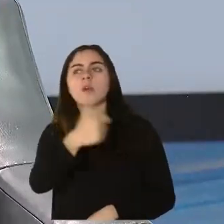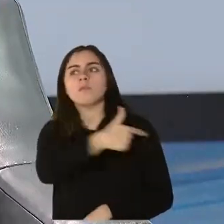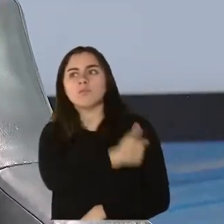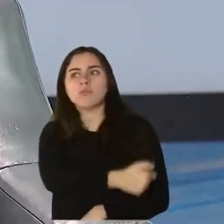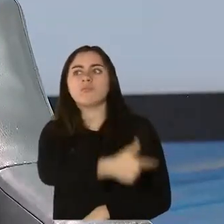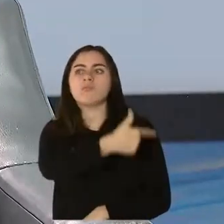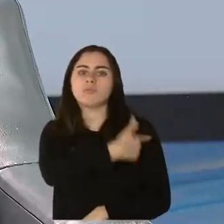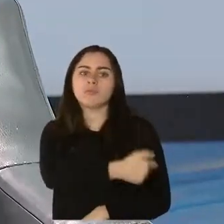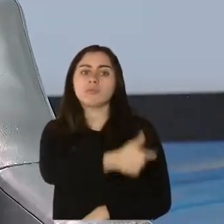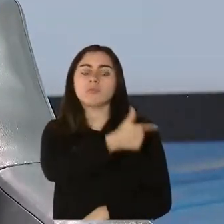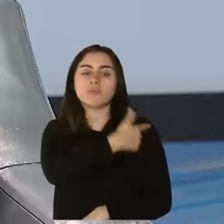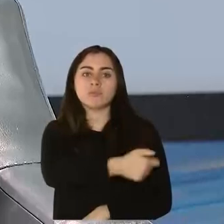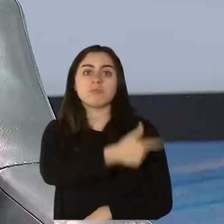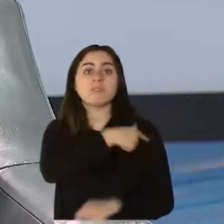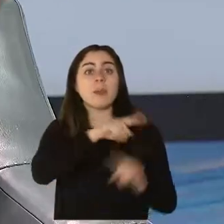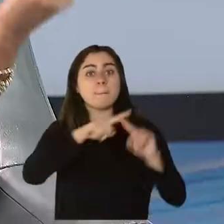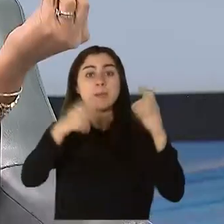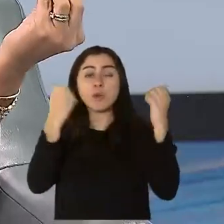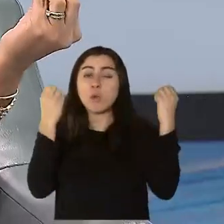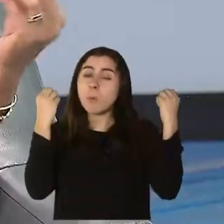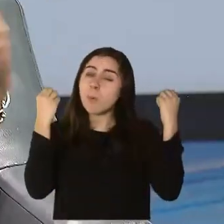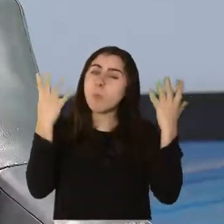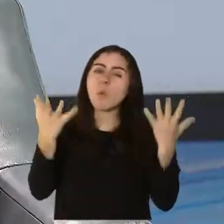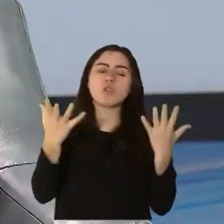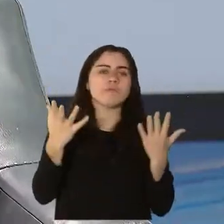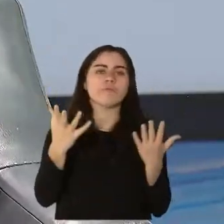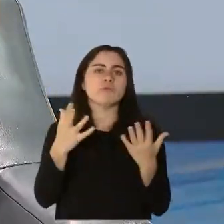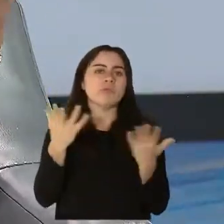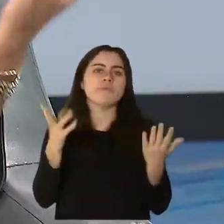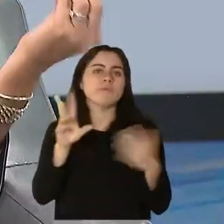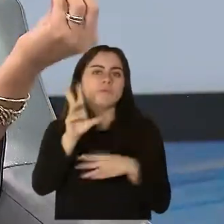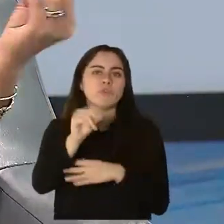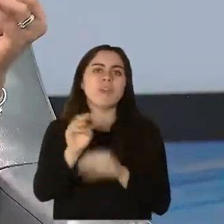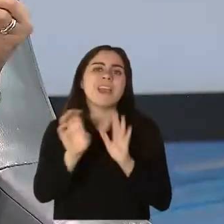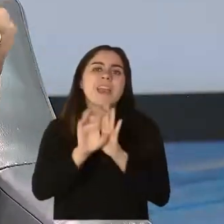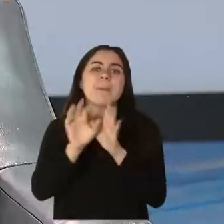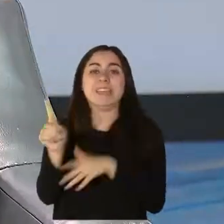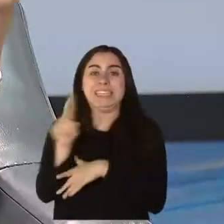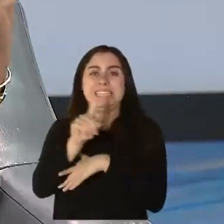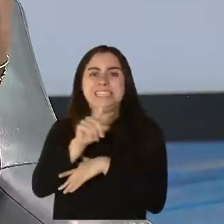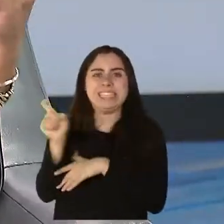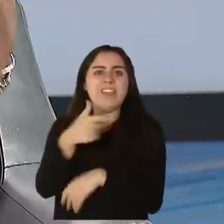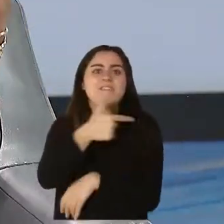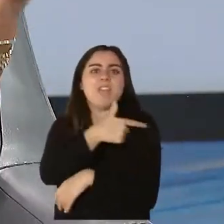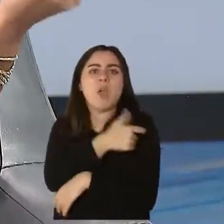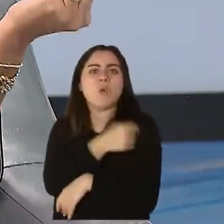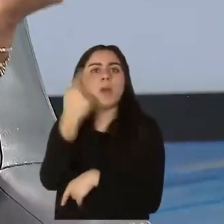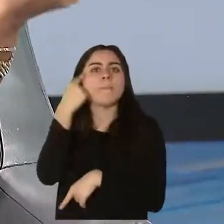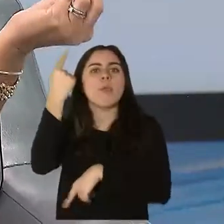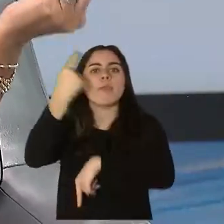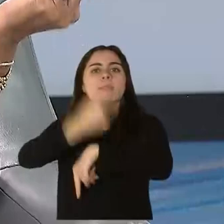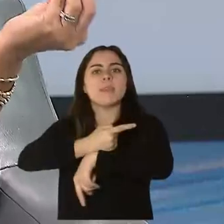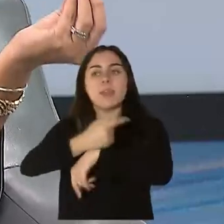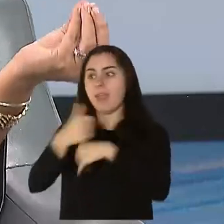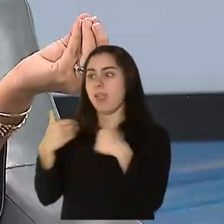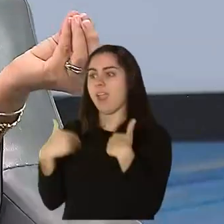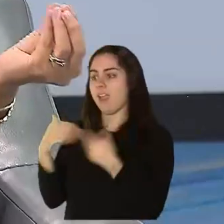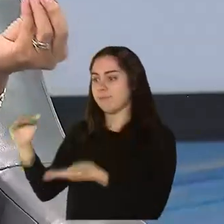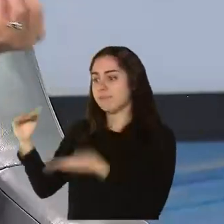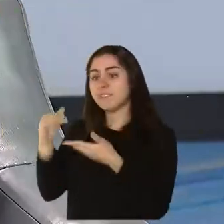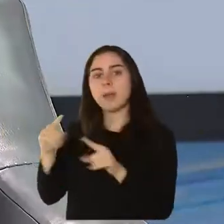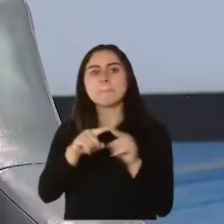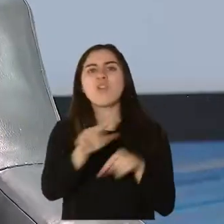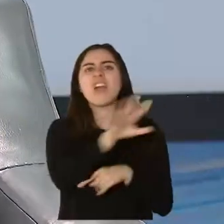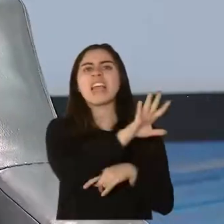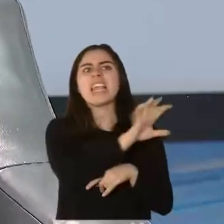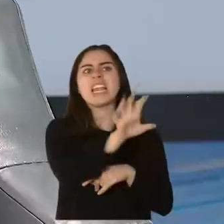a cada proveedor. Así que si recibe 100 dosis y tiene 500 solicitudes, pues puede atender 100 personas ese día.